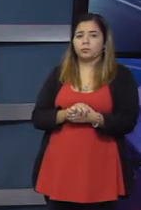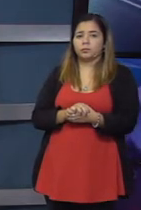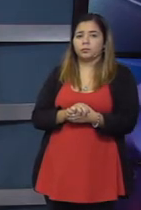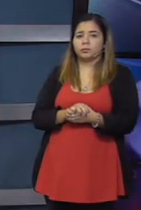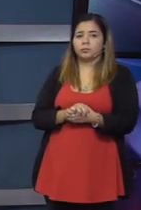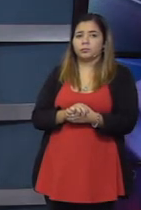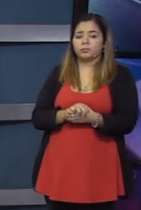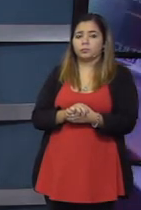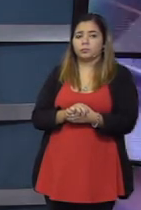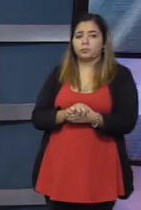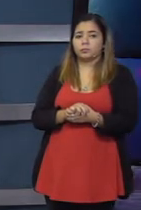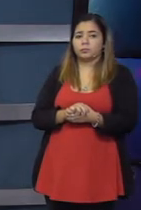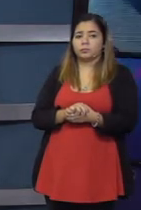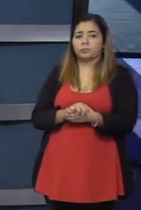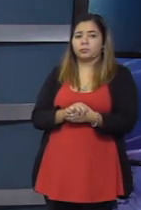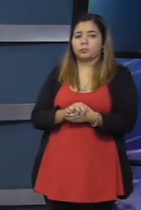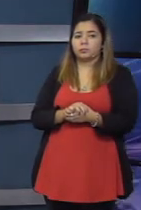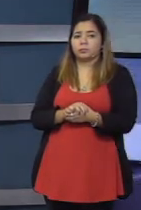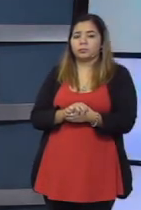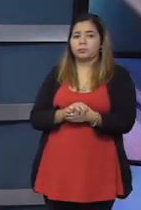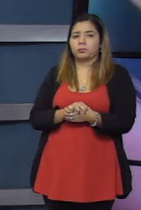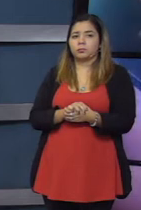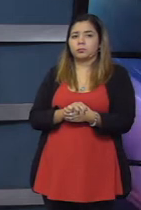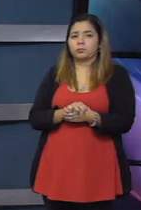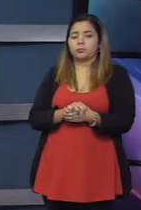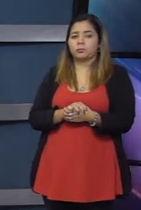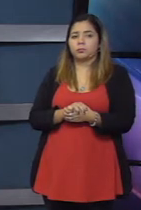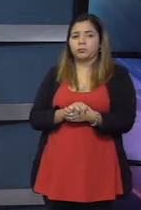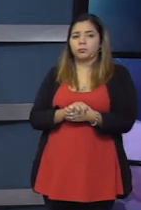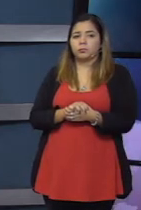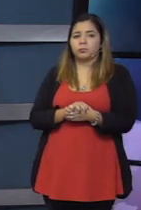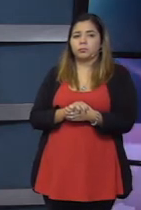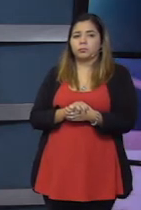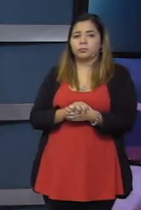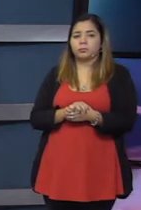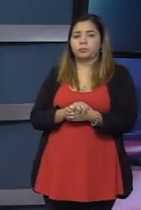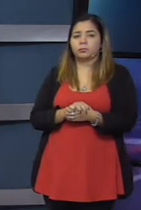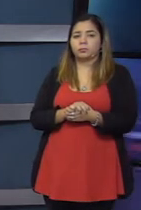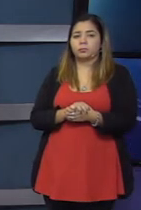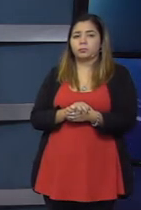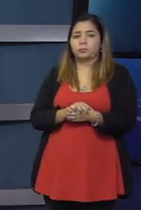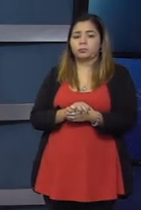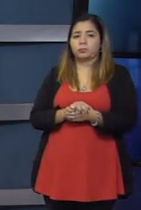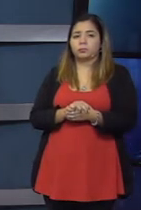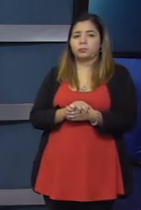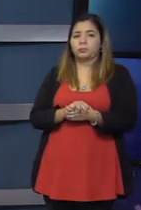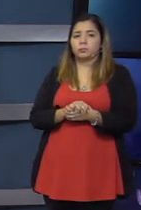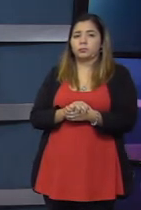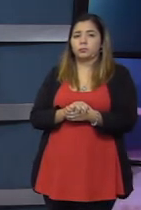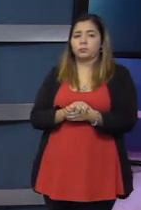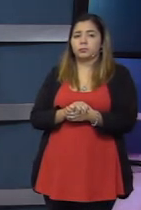en algún momento tendrían que hacer una mea culpa y